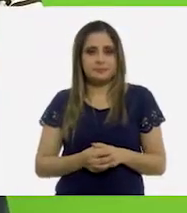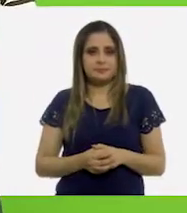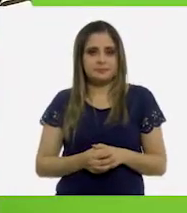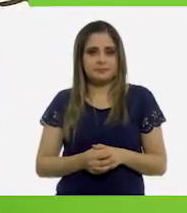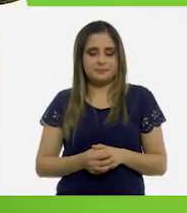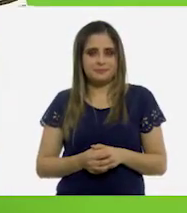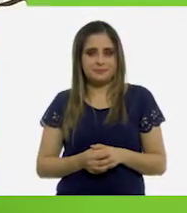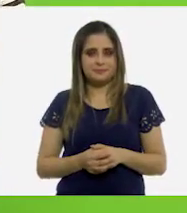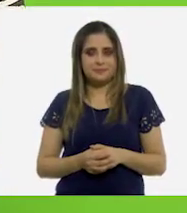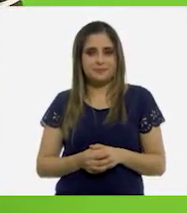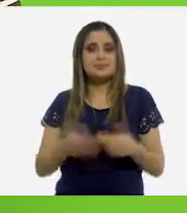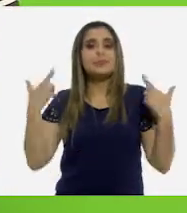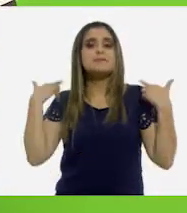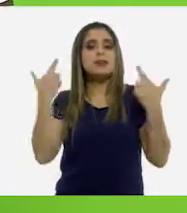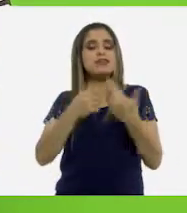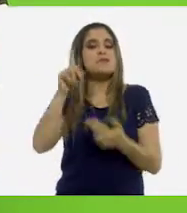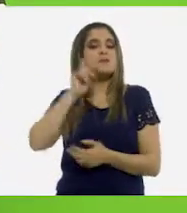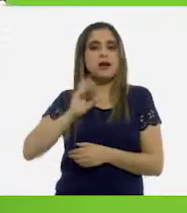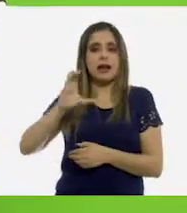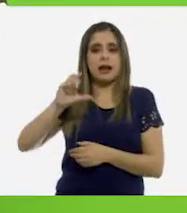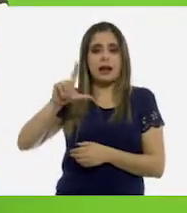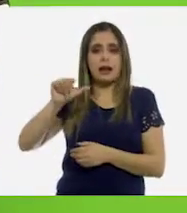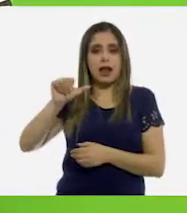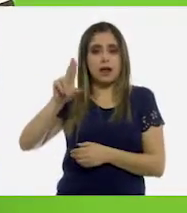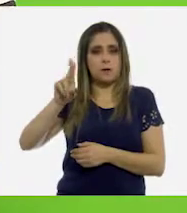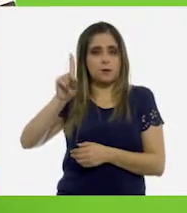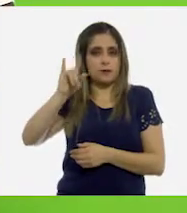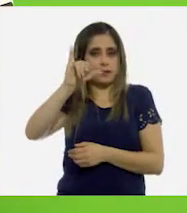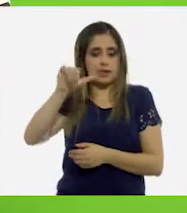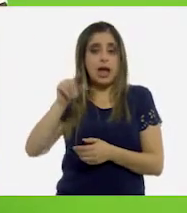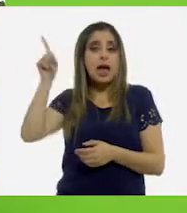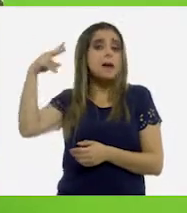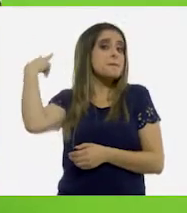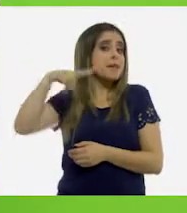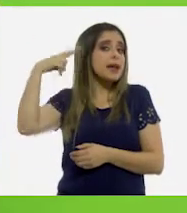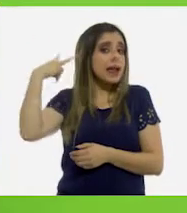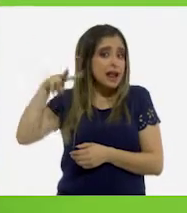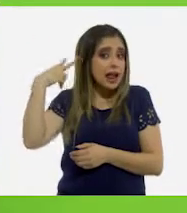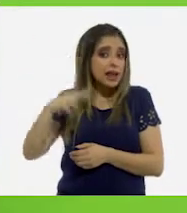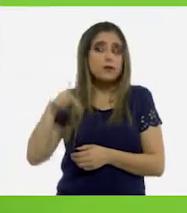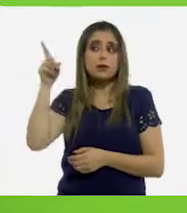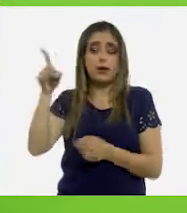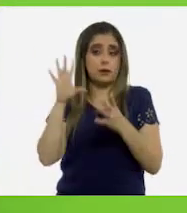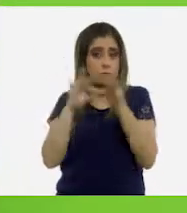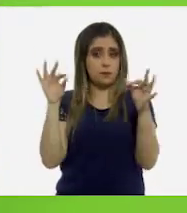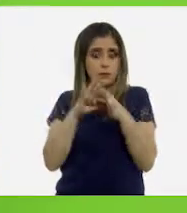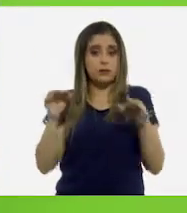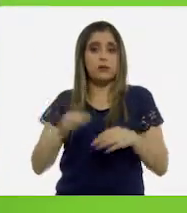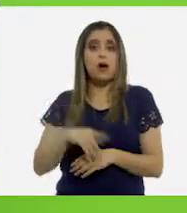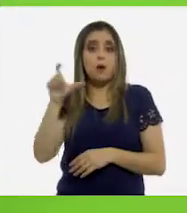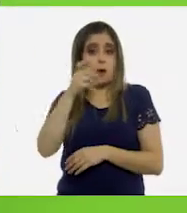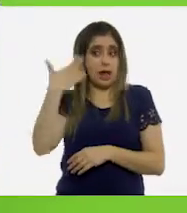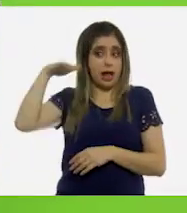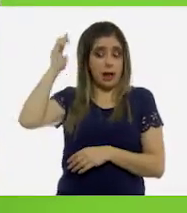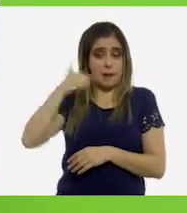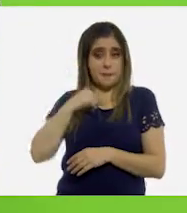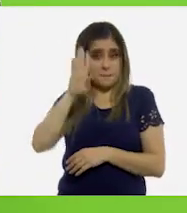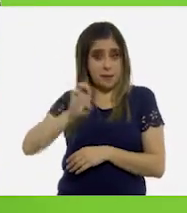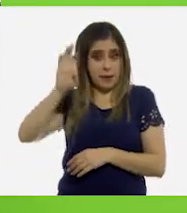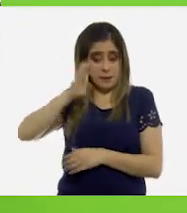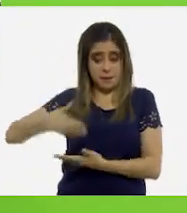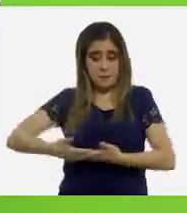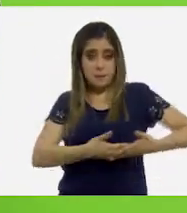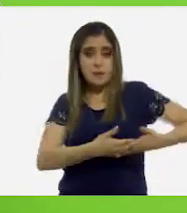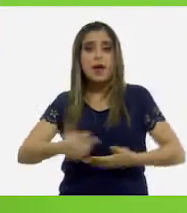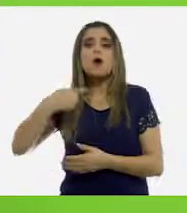tan. La maestra Claudia nos escribe desde Veracruz y nos dice, cuando era bebé, yo